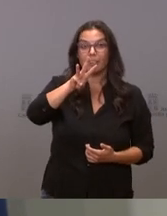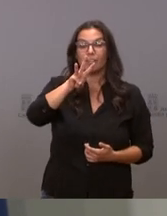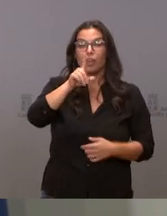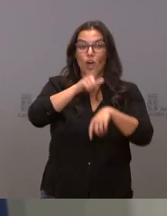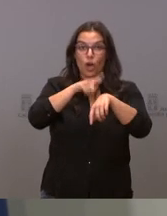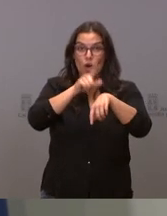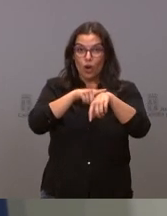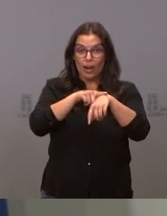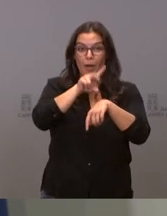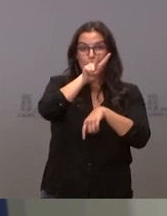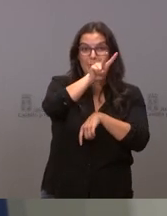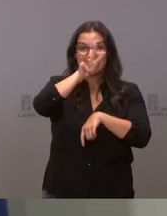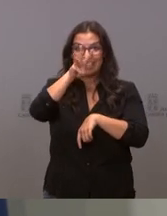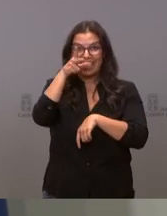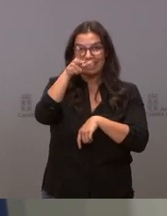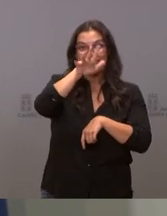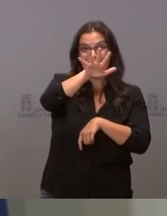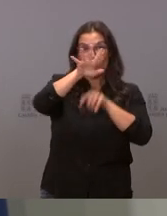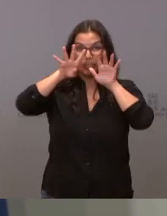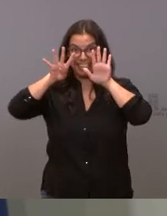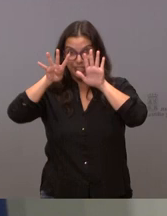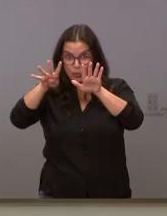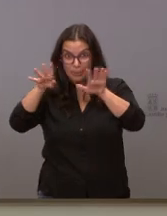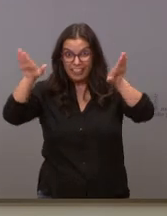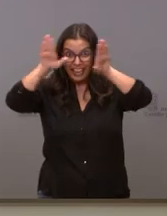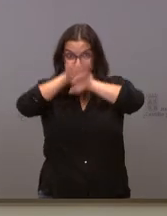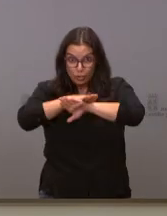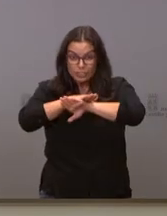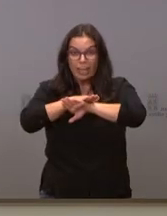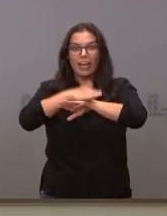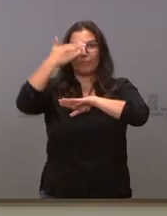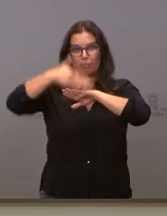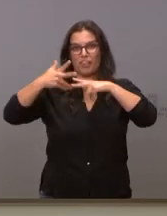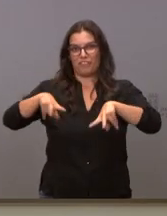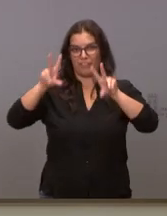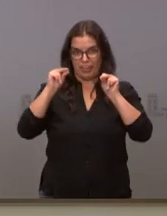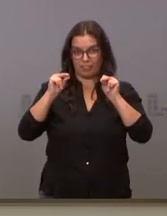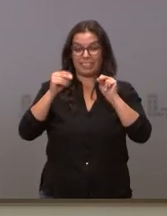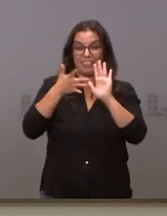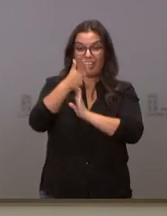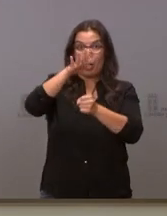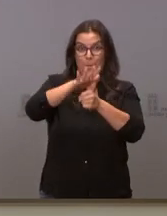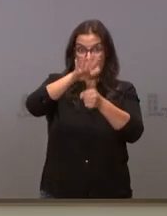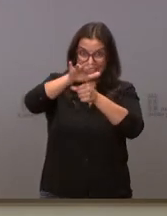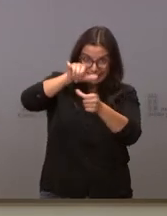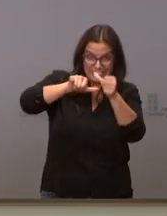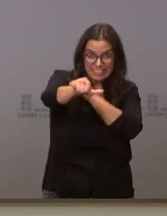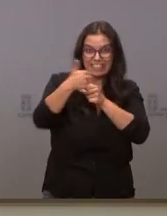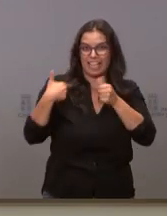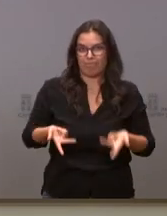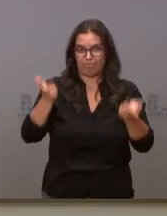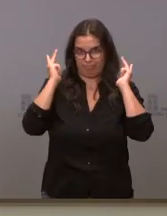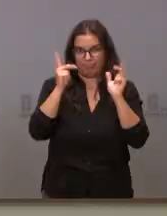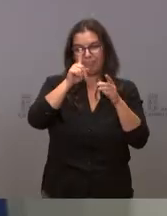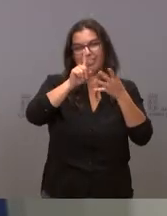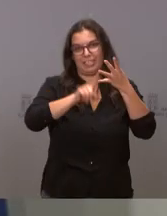bien veo que lo ha cogido perdone pero sobre el tema del baile sobre el tema del baile de discotecas no le quedado claro no le ha quedado claro